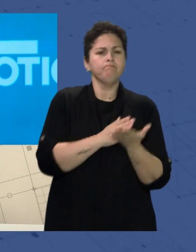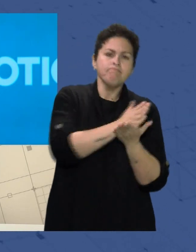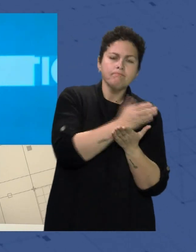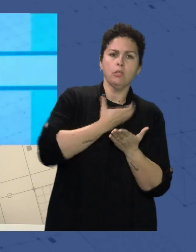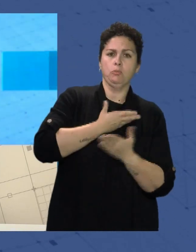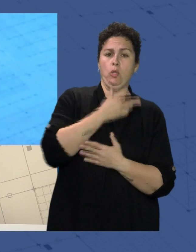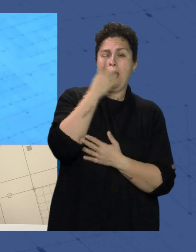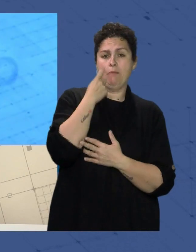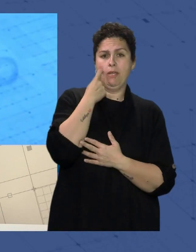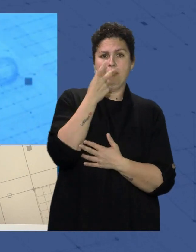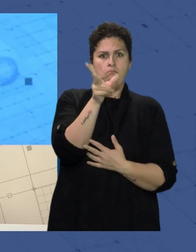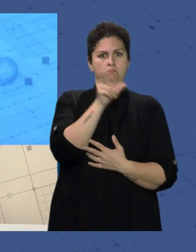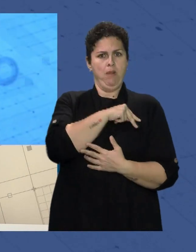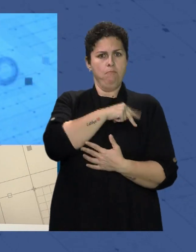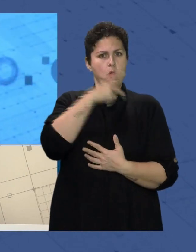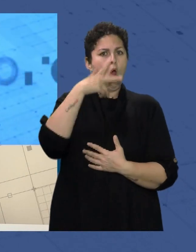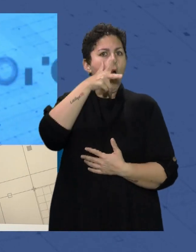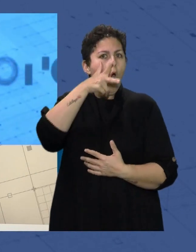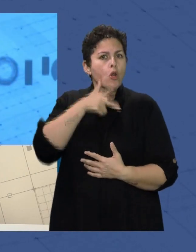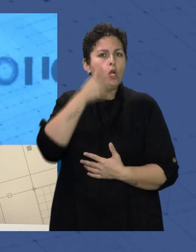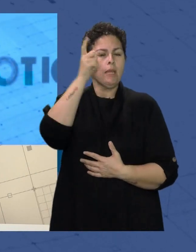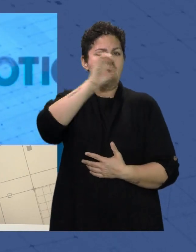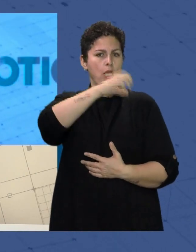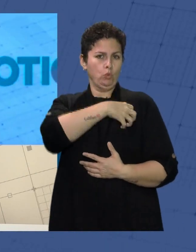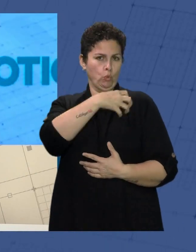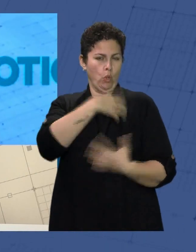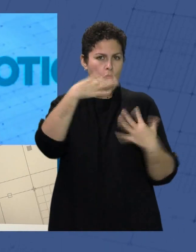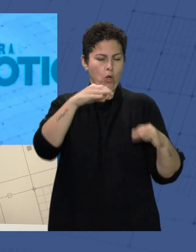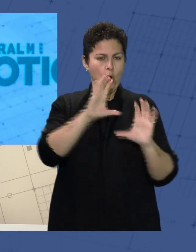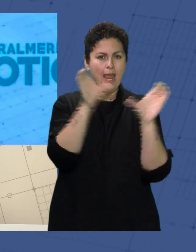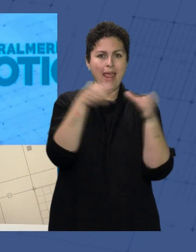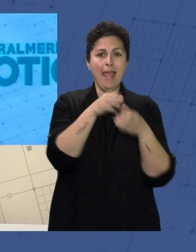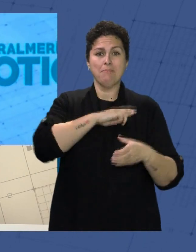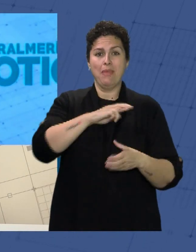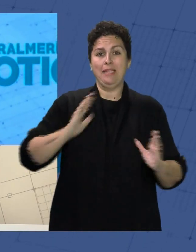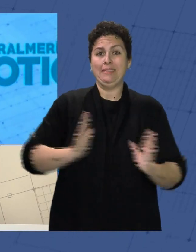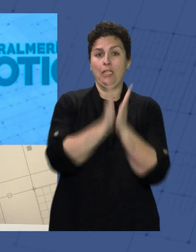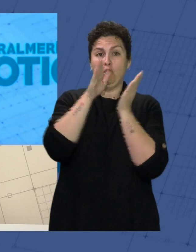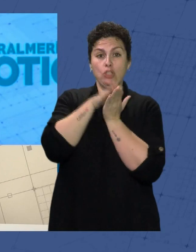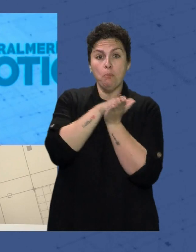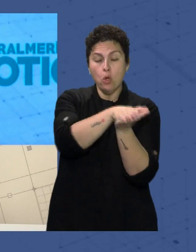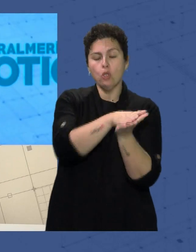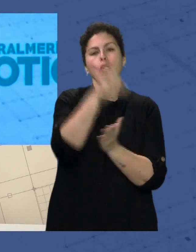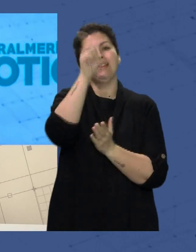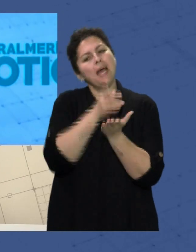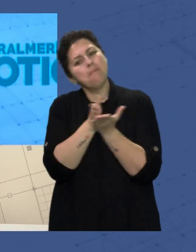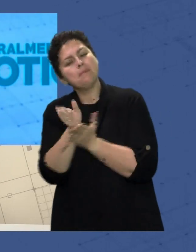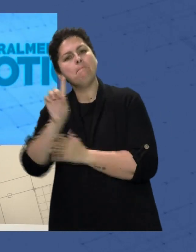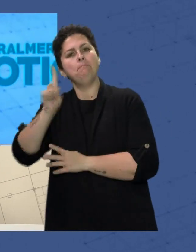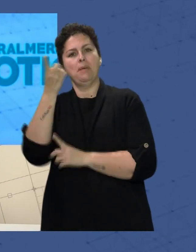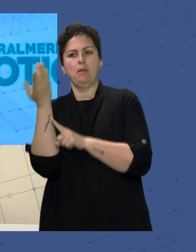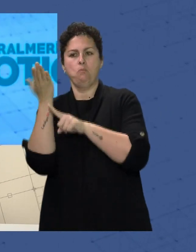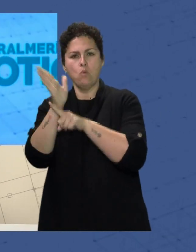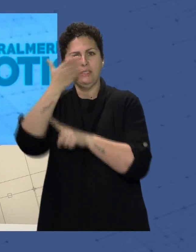recibía el galardón de honor y el escudo de oro de la hermandad del Santo Sepulcro Y por otro, se presentaba la primera muestra